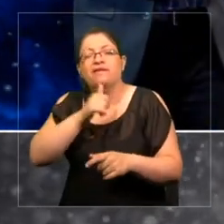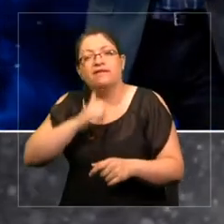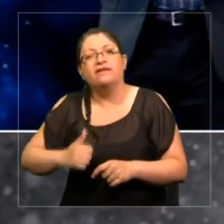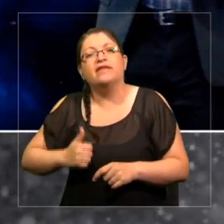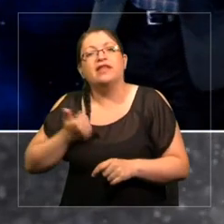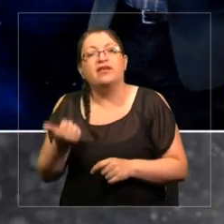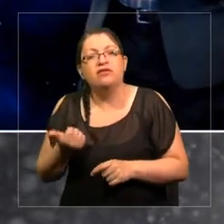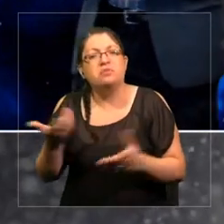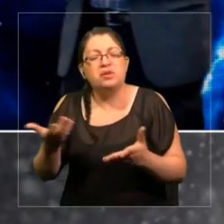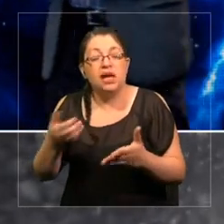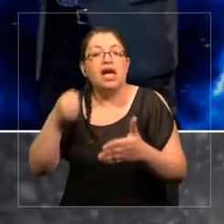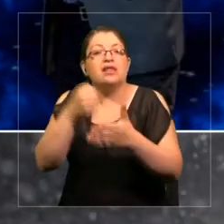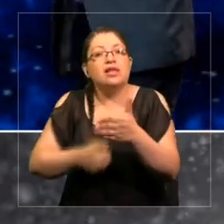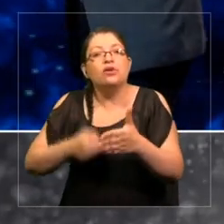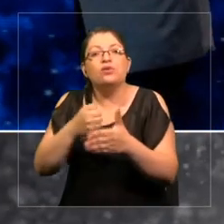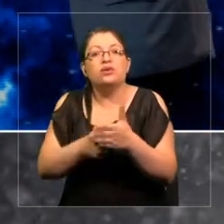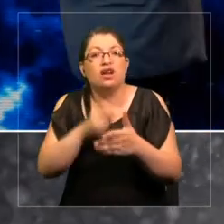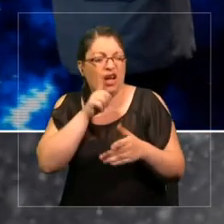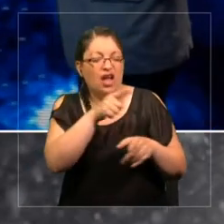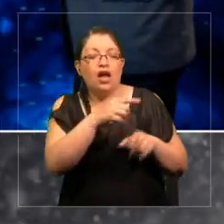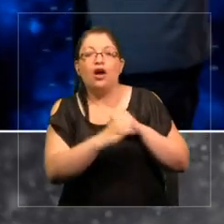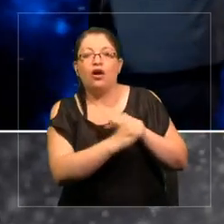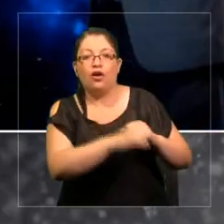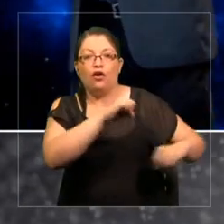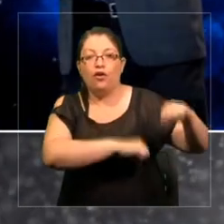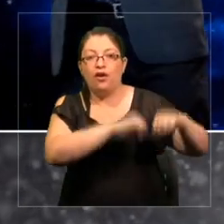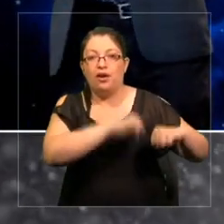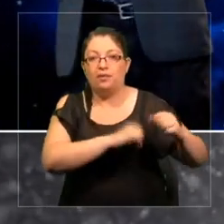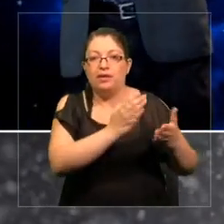de luchar contra la industria alimentaria.